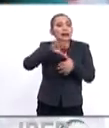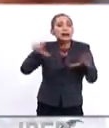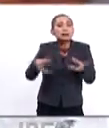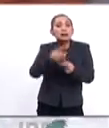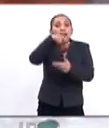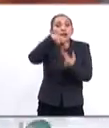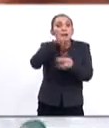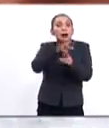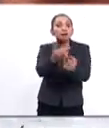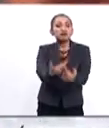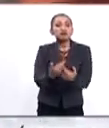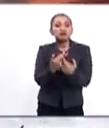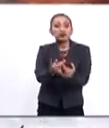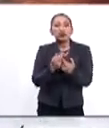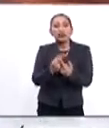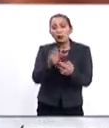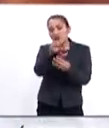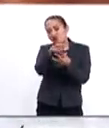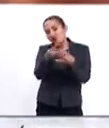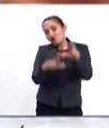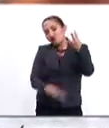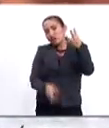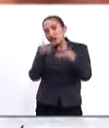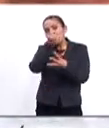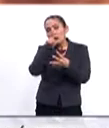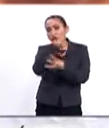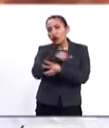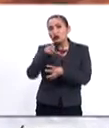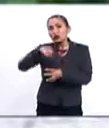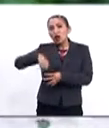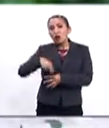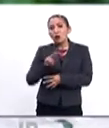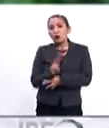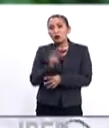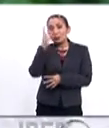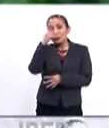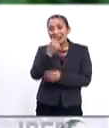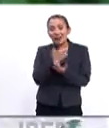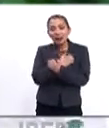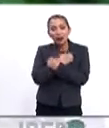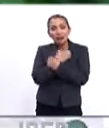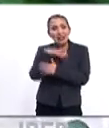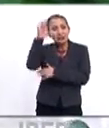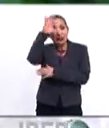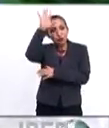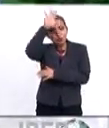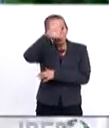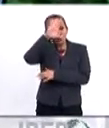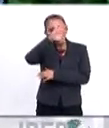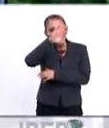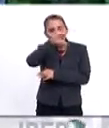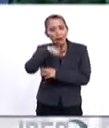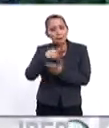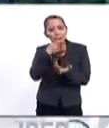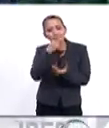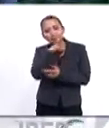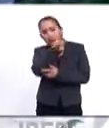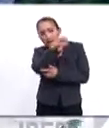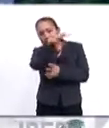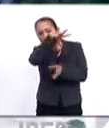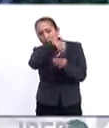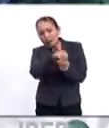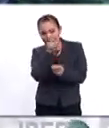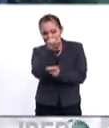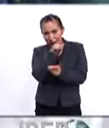es la región más rica en familias lingüísticas. La Organización de las Naciones Unidas para la Educación, la Ciencia y la Cultura reporta que del